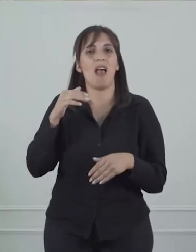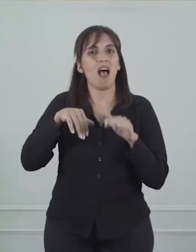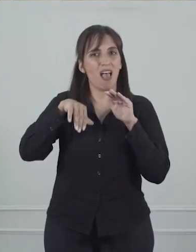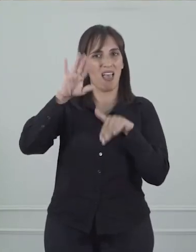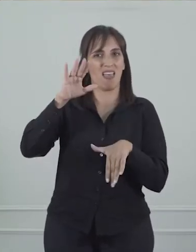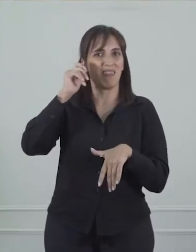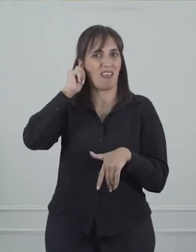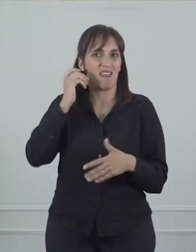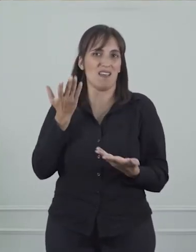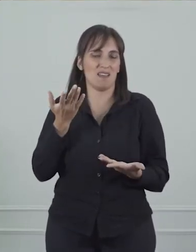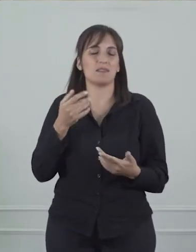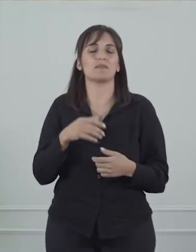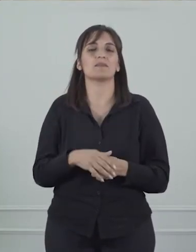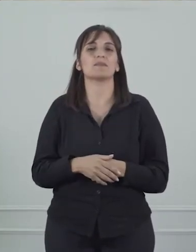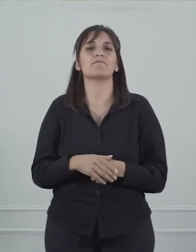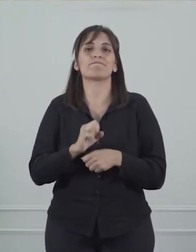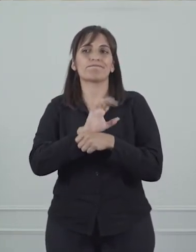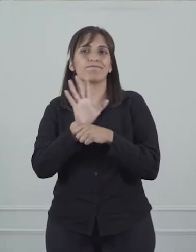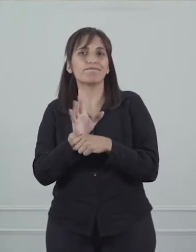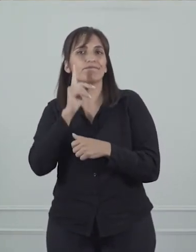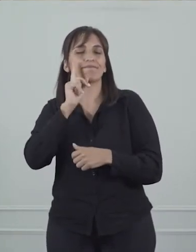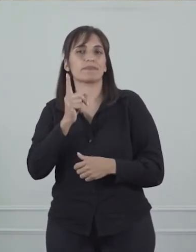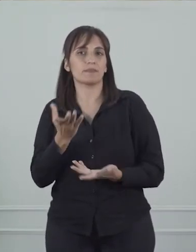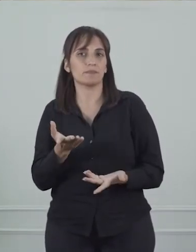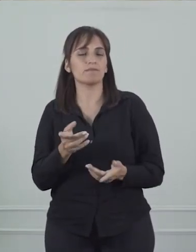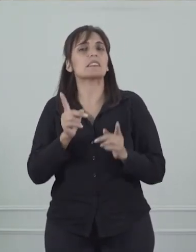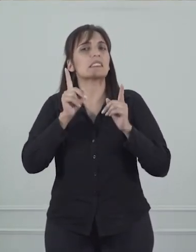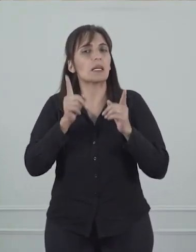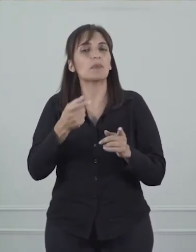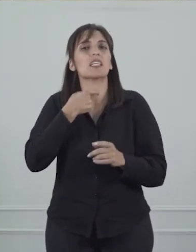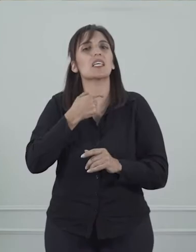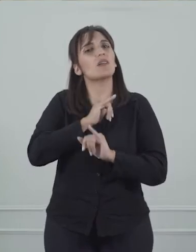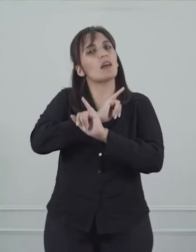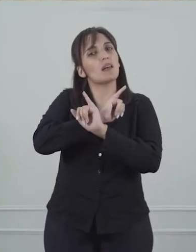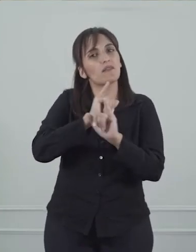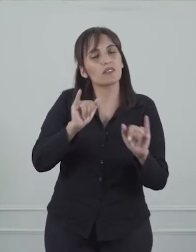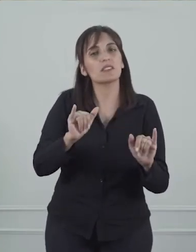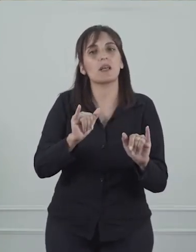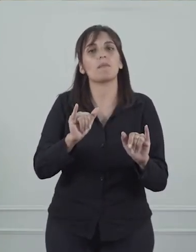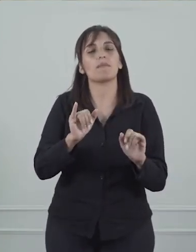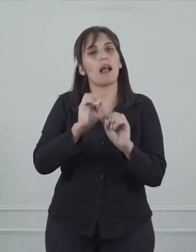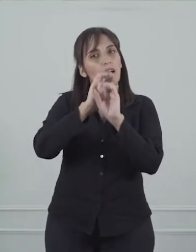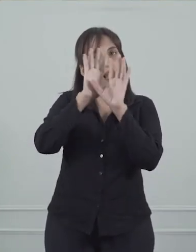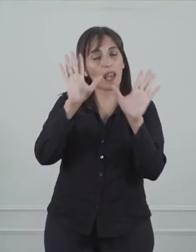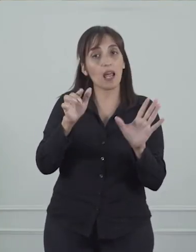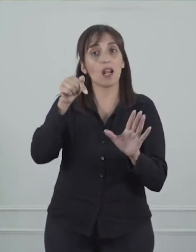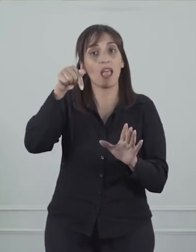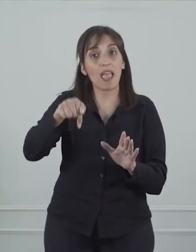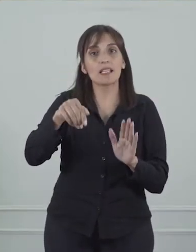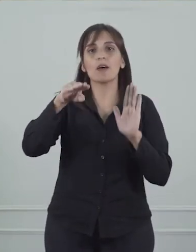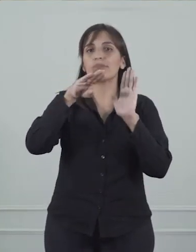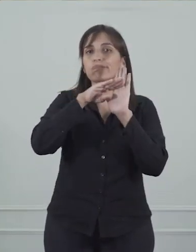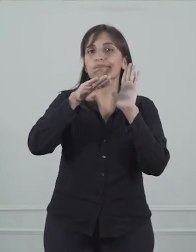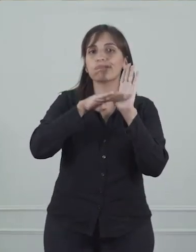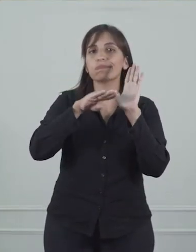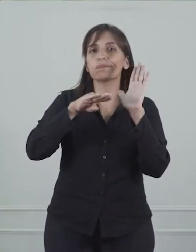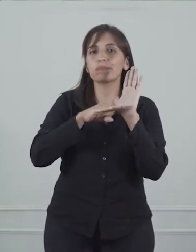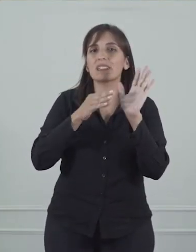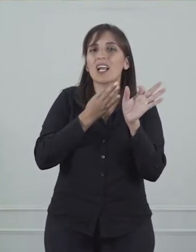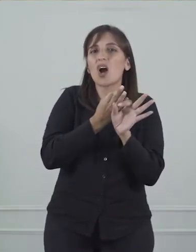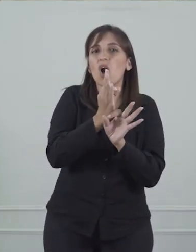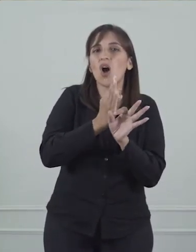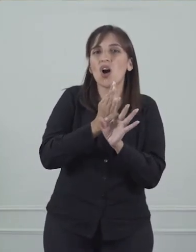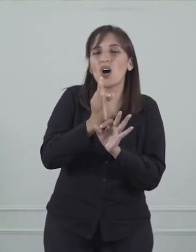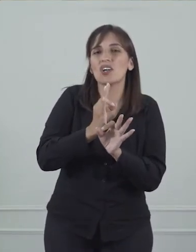remarcar y pedirle a la gente que se guíe por estas indicaciones, por esta información que estamos dando nosotros en este momento,